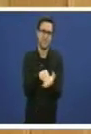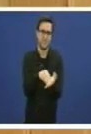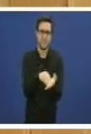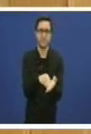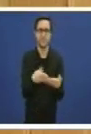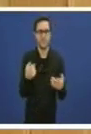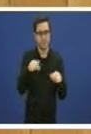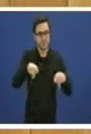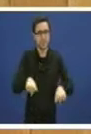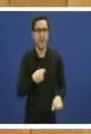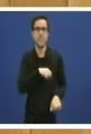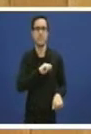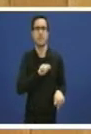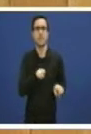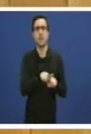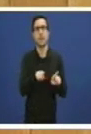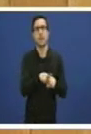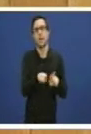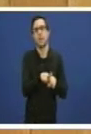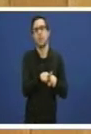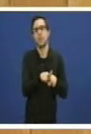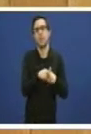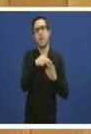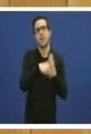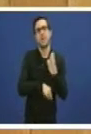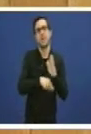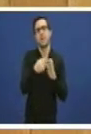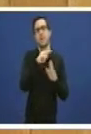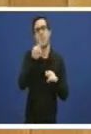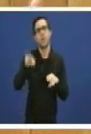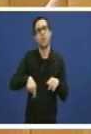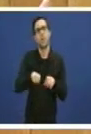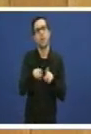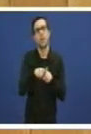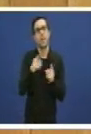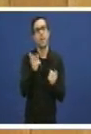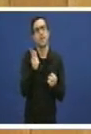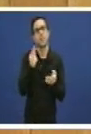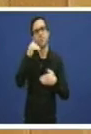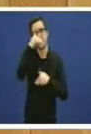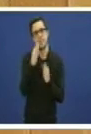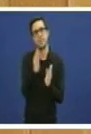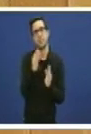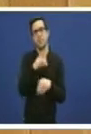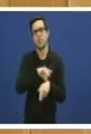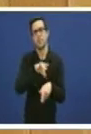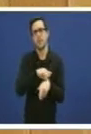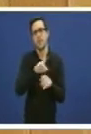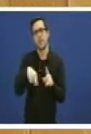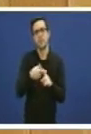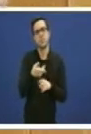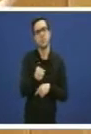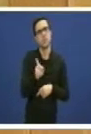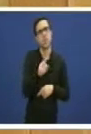Vicente é a seguridade social que en recoñece o dereito a asistencia sanitaria e non son os servicios das comunidades autónomas